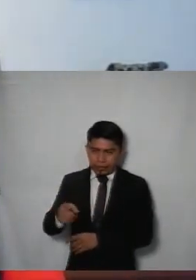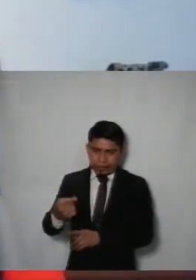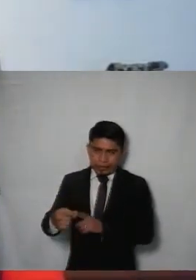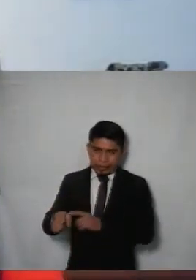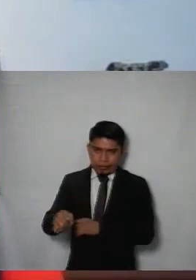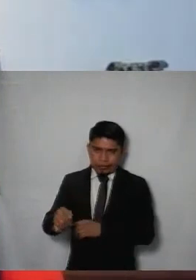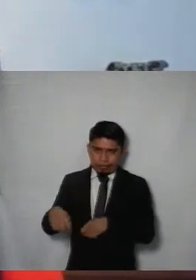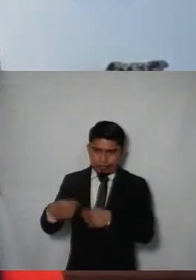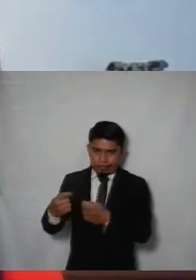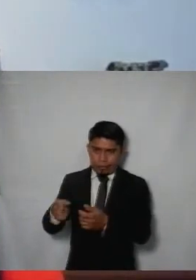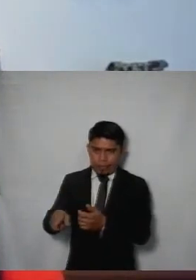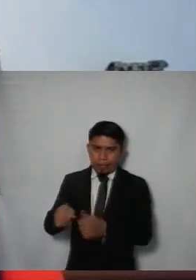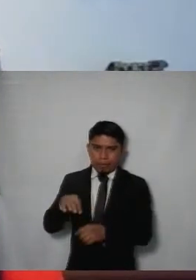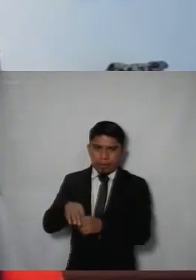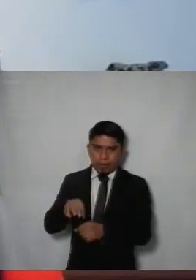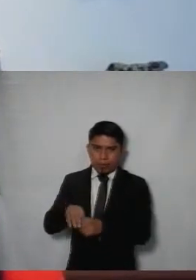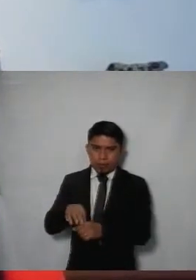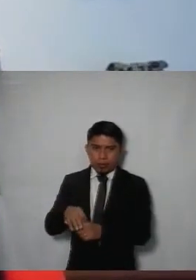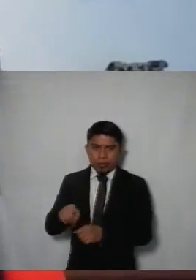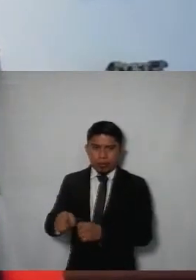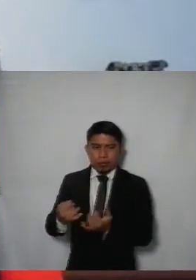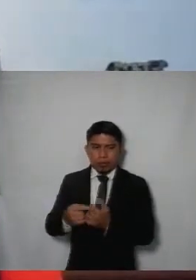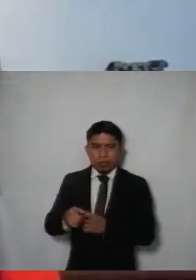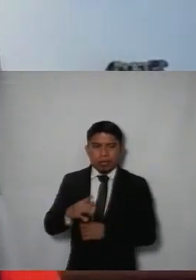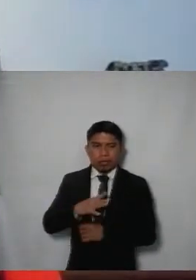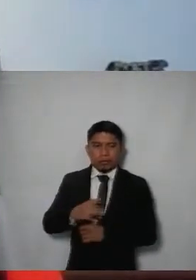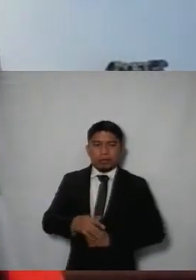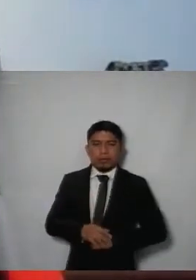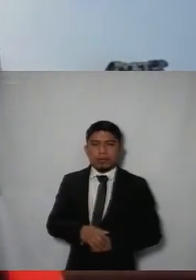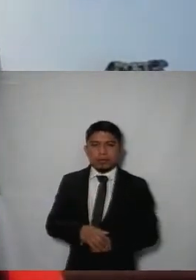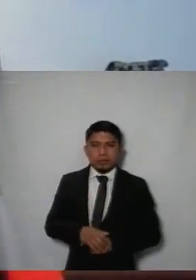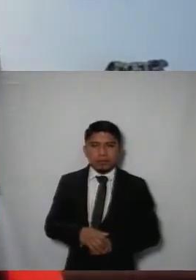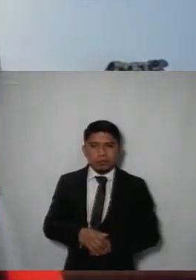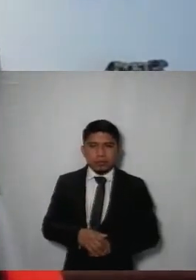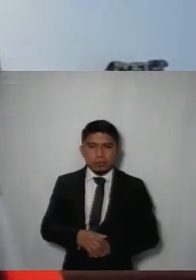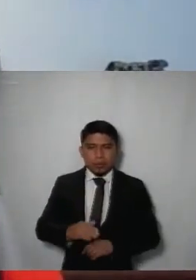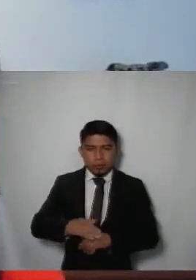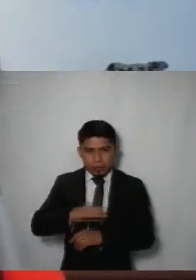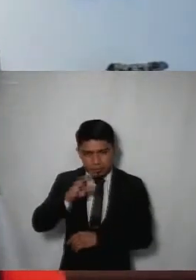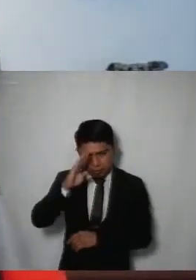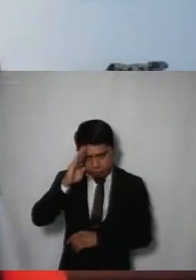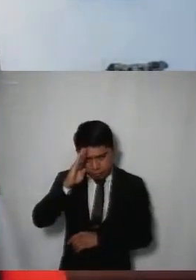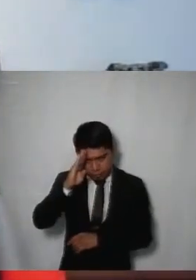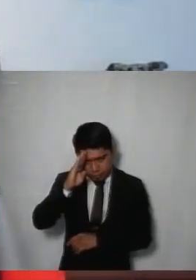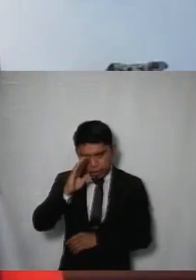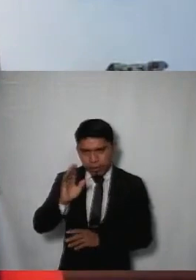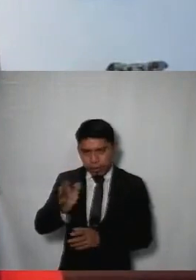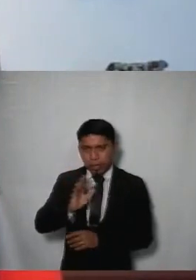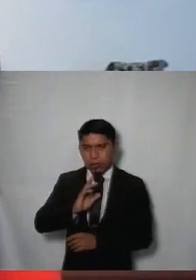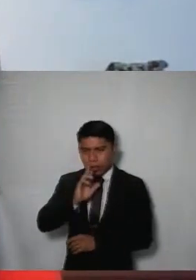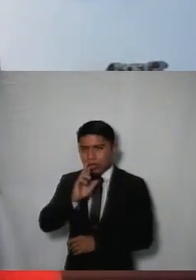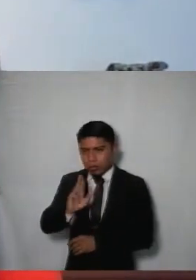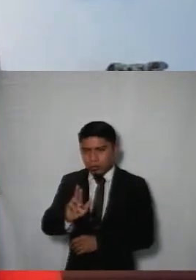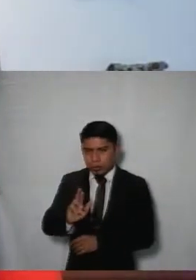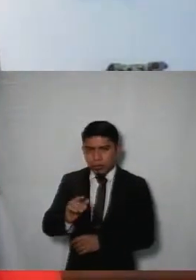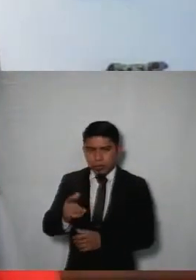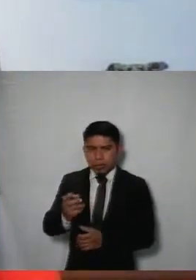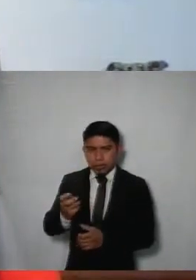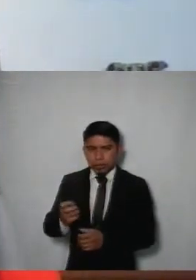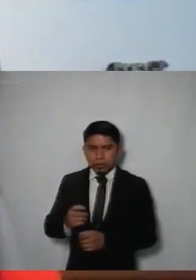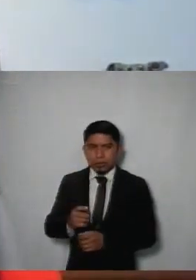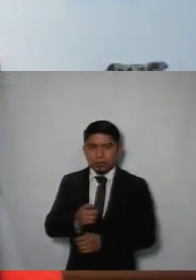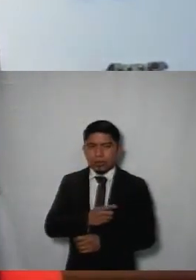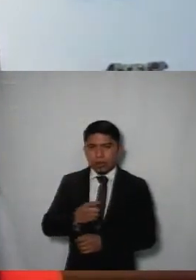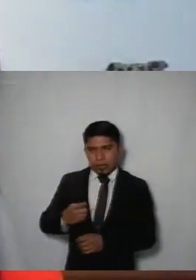yo expresaría digamos mi voto ya es un voto de criterio de hecho por considerar que al existir una respuesta en este recurso no nos